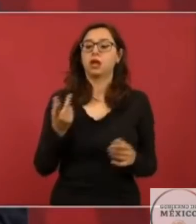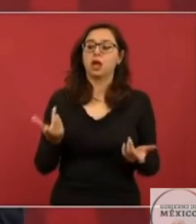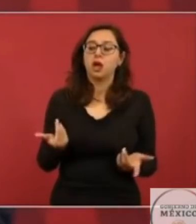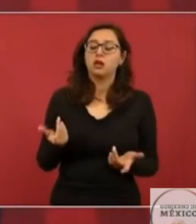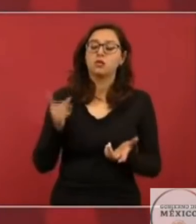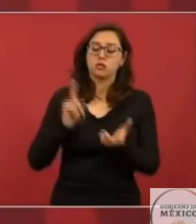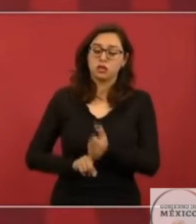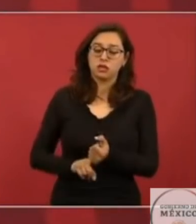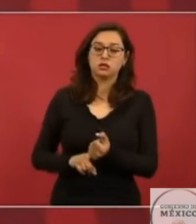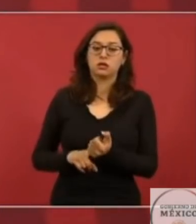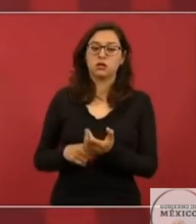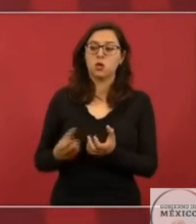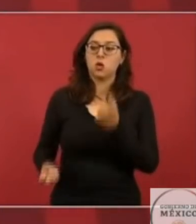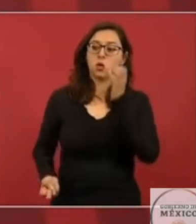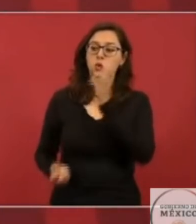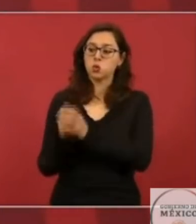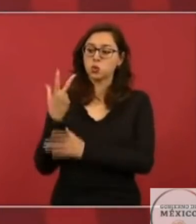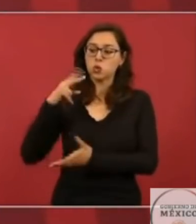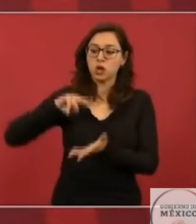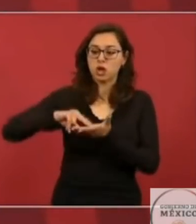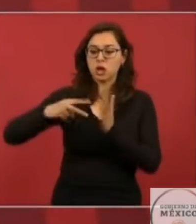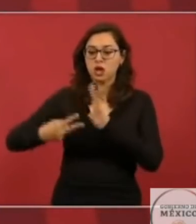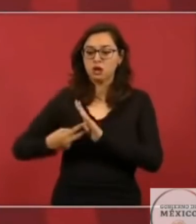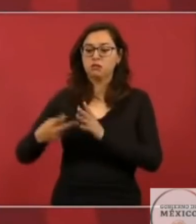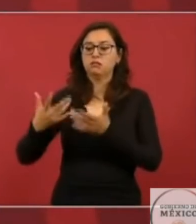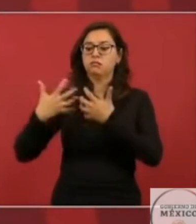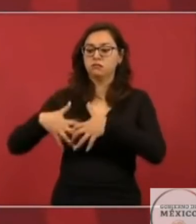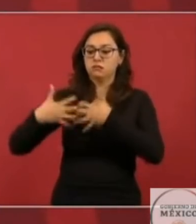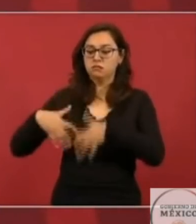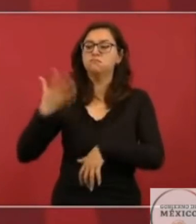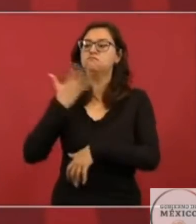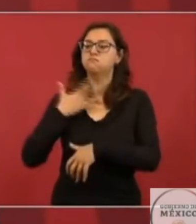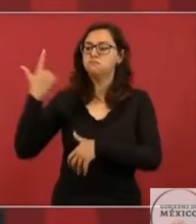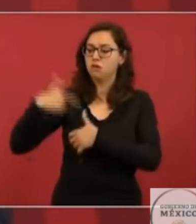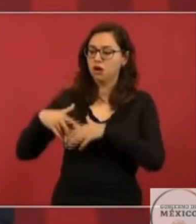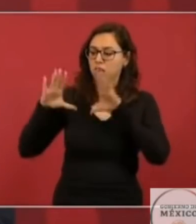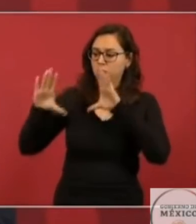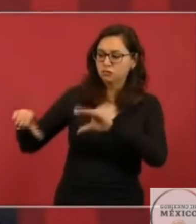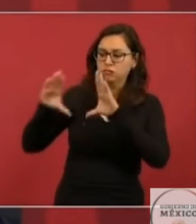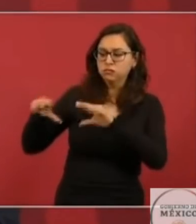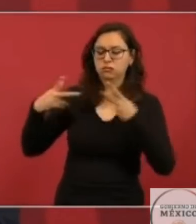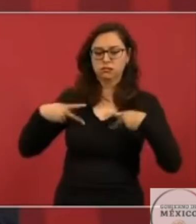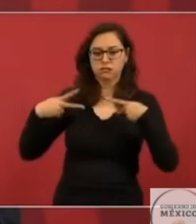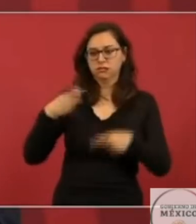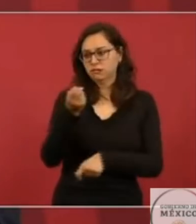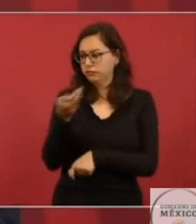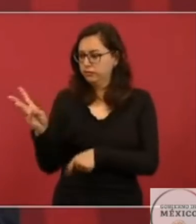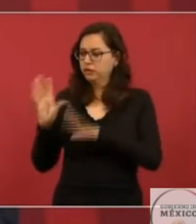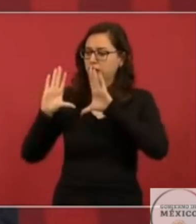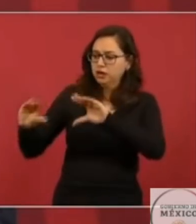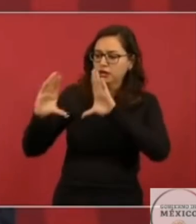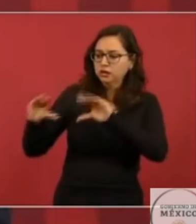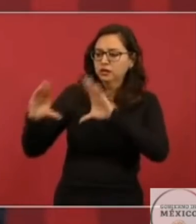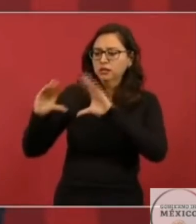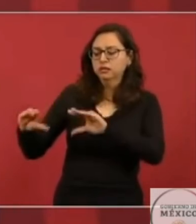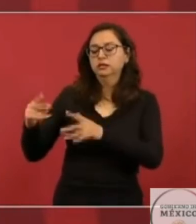ingenieros refineros que vamos a necesitar para la